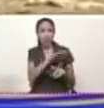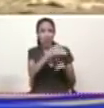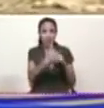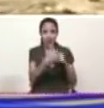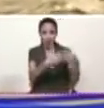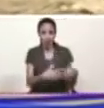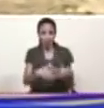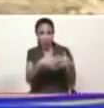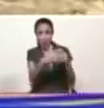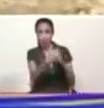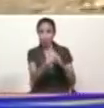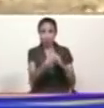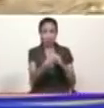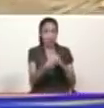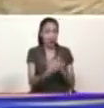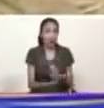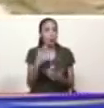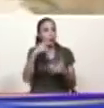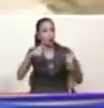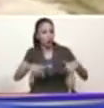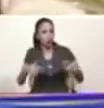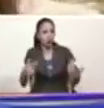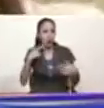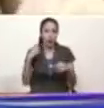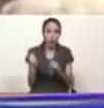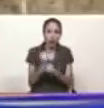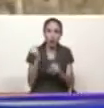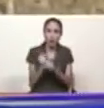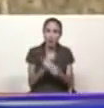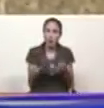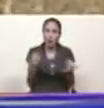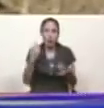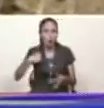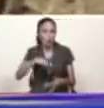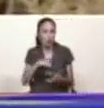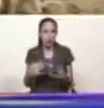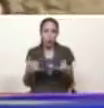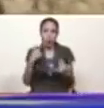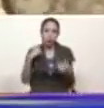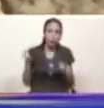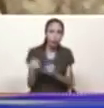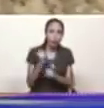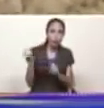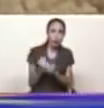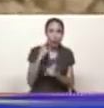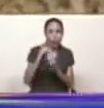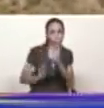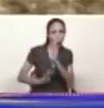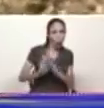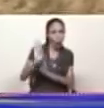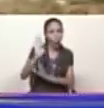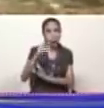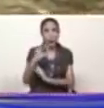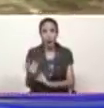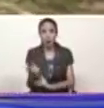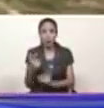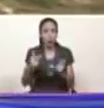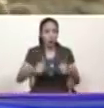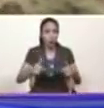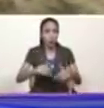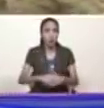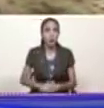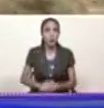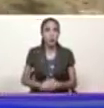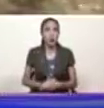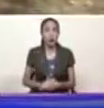imperio norteamericano y sus lacayos estamos nosotros aquí trabajando y contribuyendo con el desarrollo agroalimentario del país desde aquí tenemos que